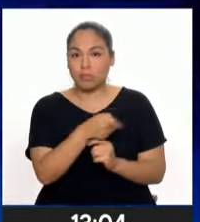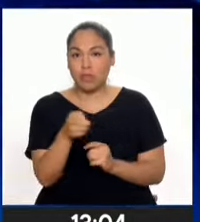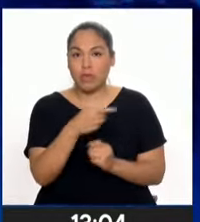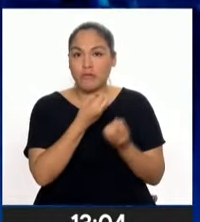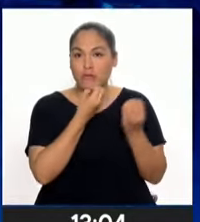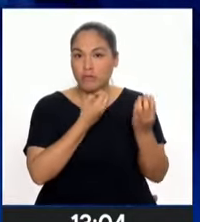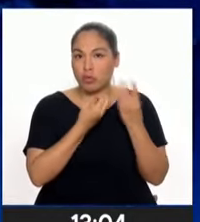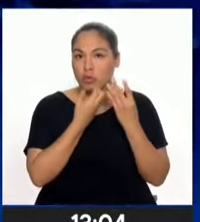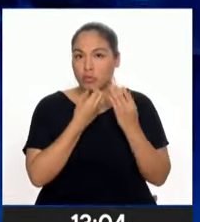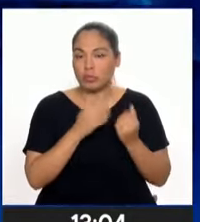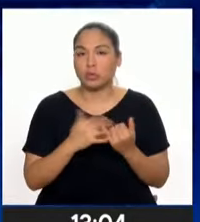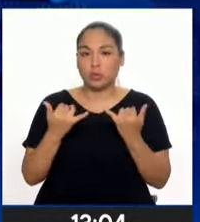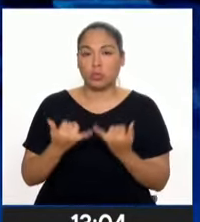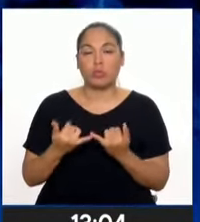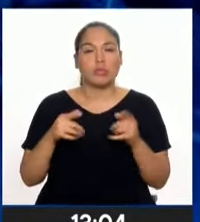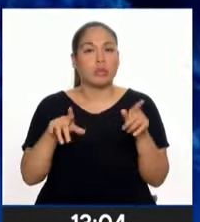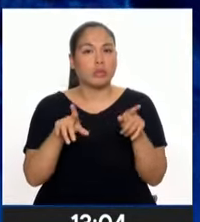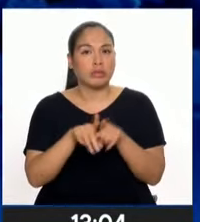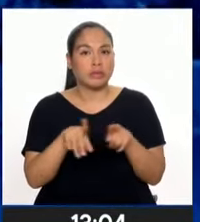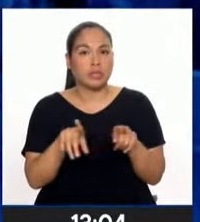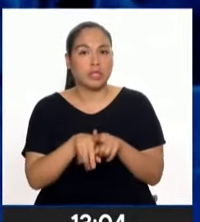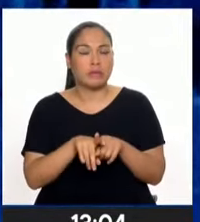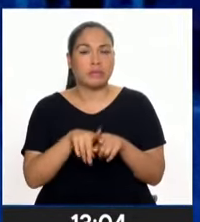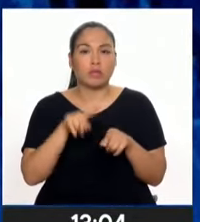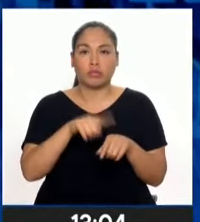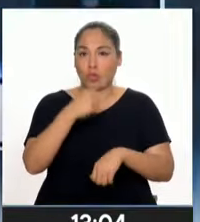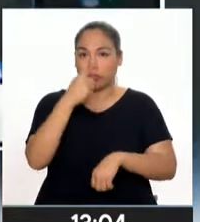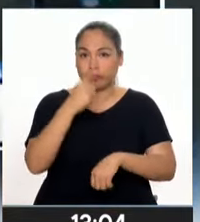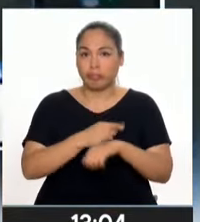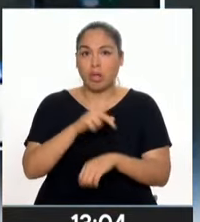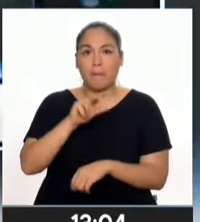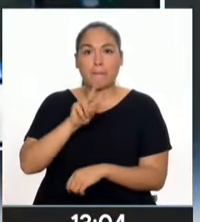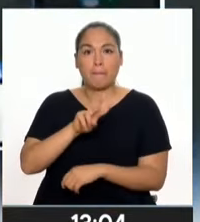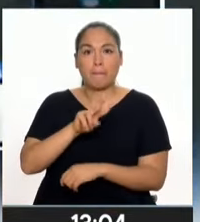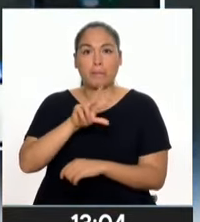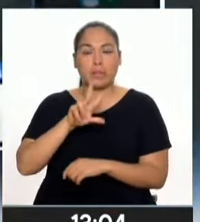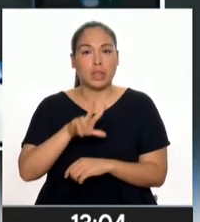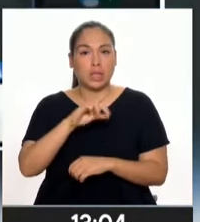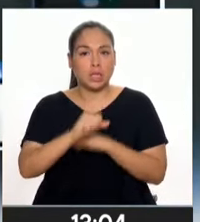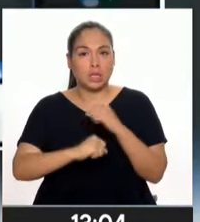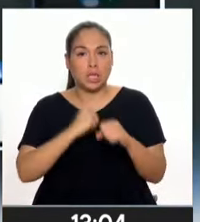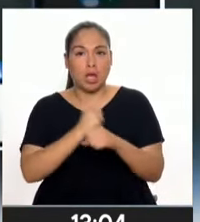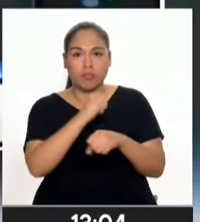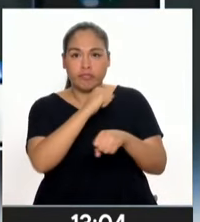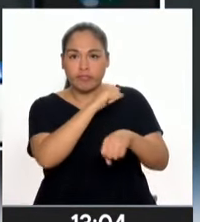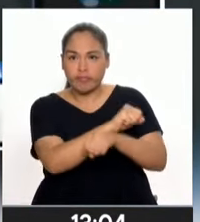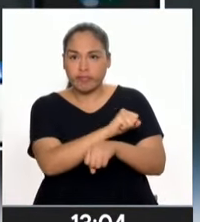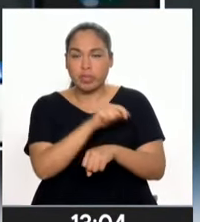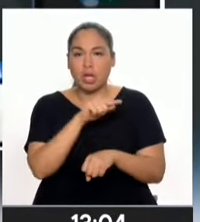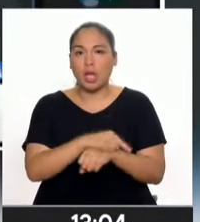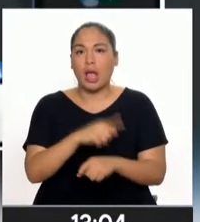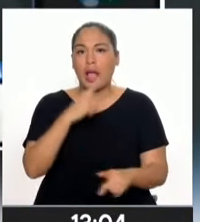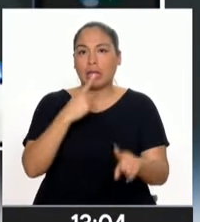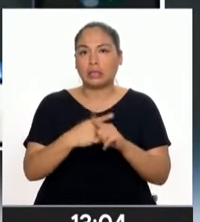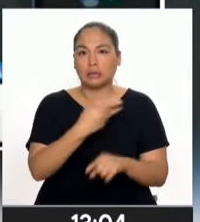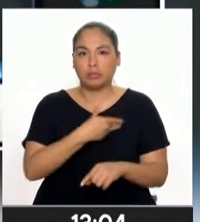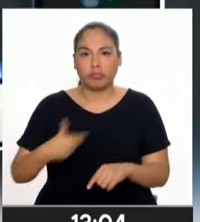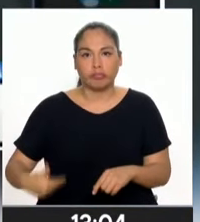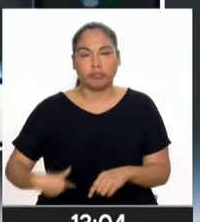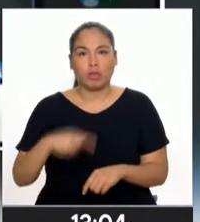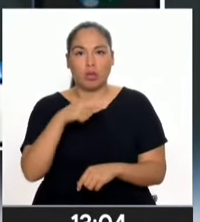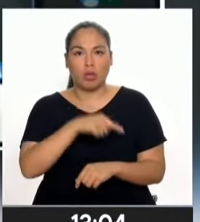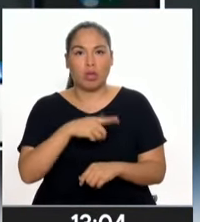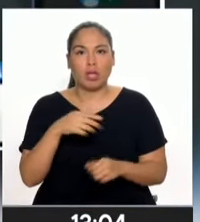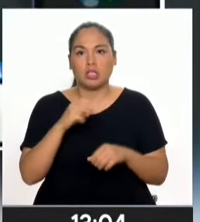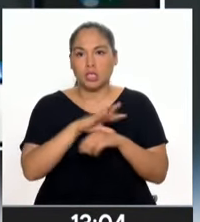Hoy vamos a hablar sobre la Corte Superior Nacional que condenó a 23 años de pena privativa de la libertad al ex asesor presidencial Vladimir Montesinos